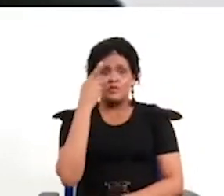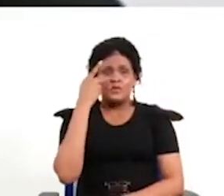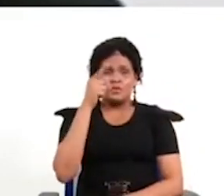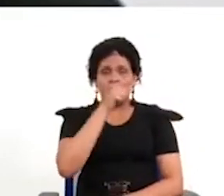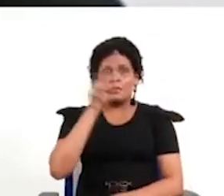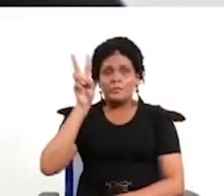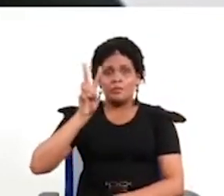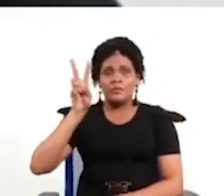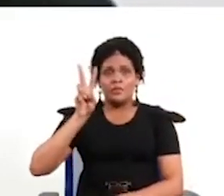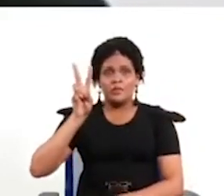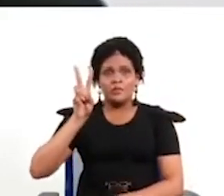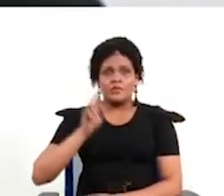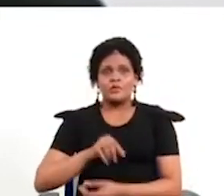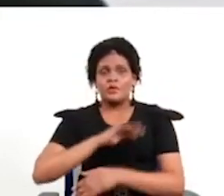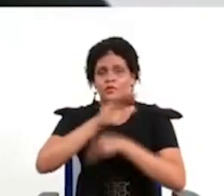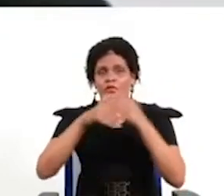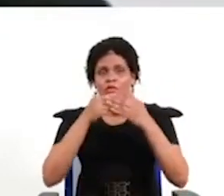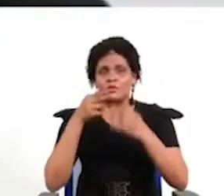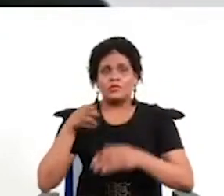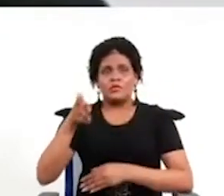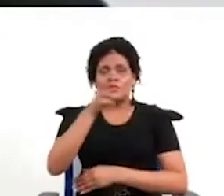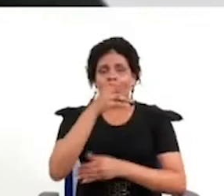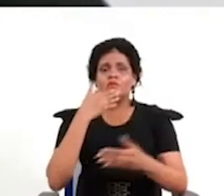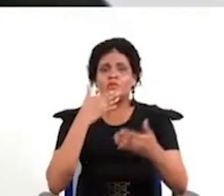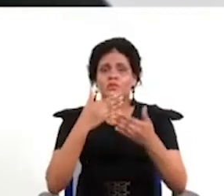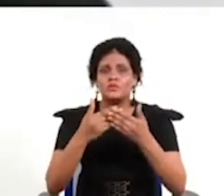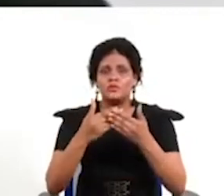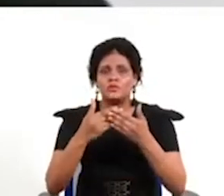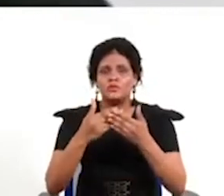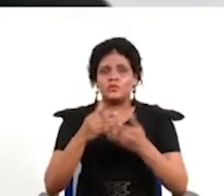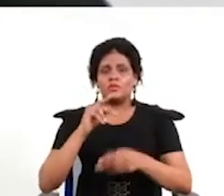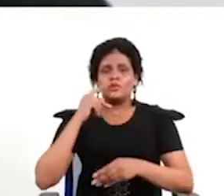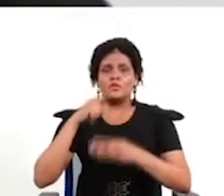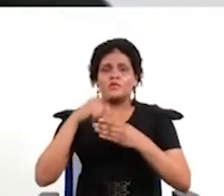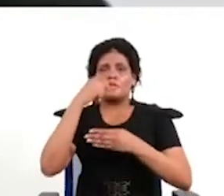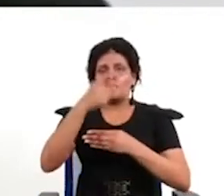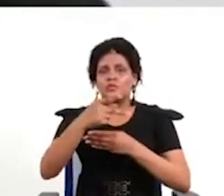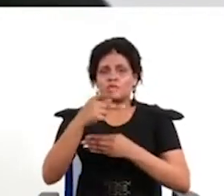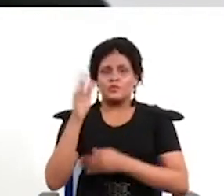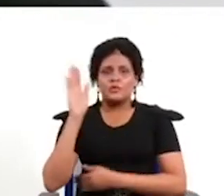Democráticos también a todos ustedes entonces muchísimas gracias y hasta la próxima